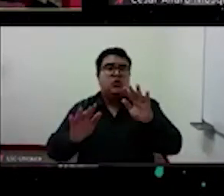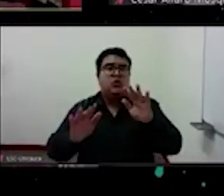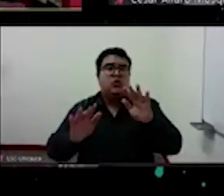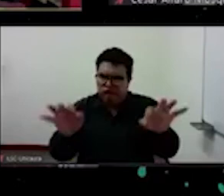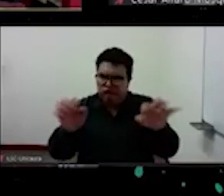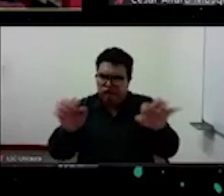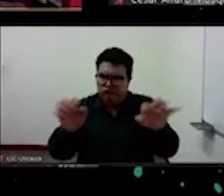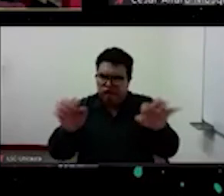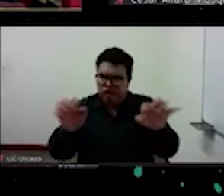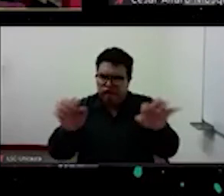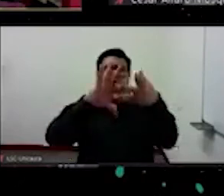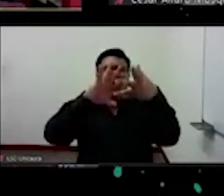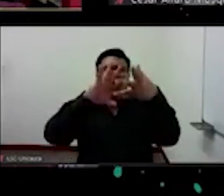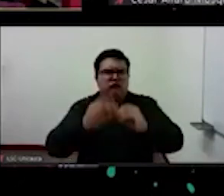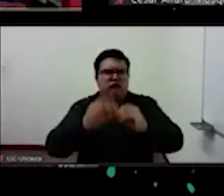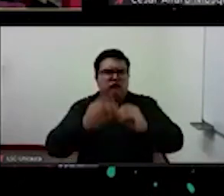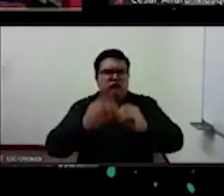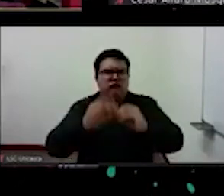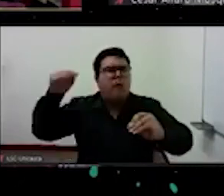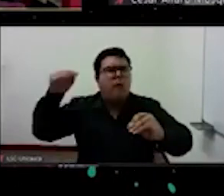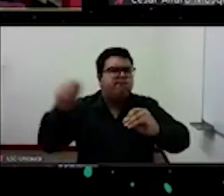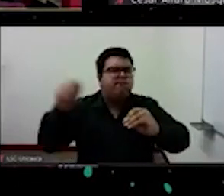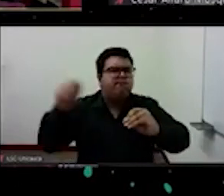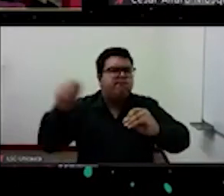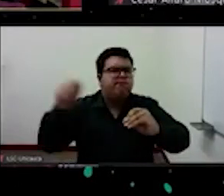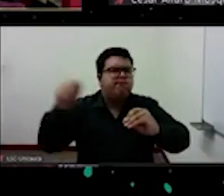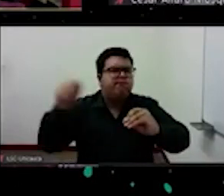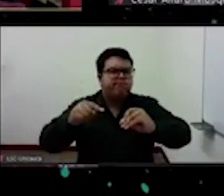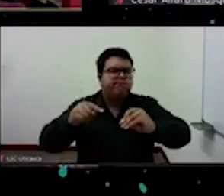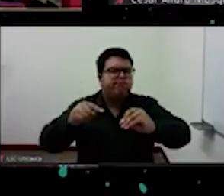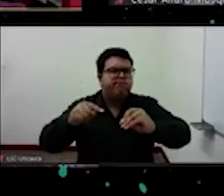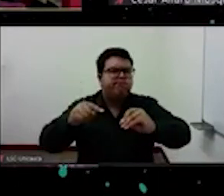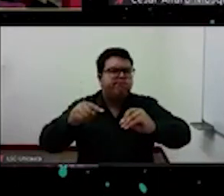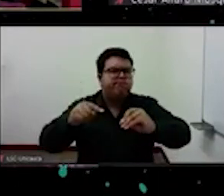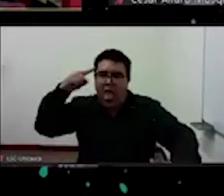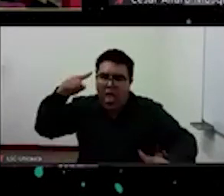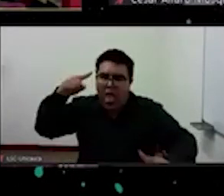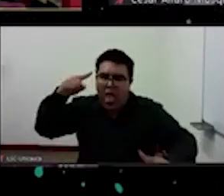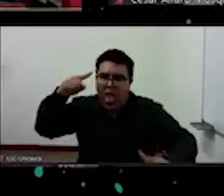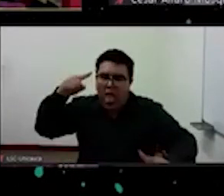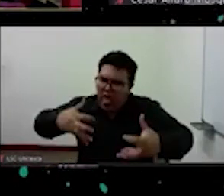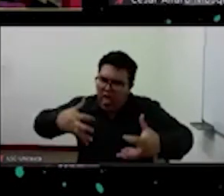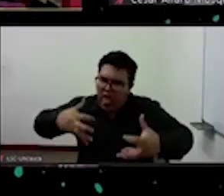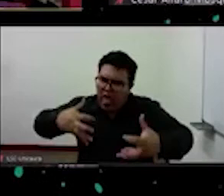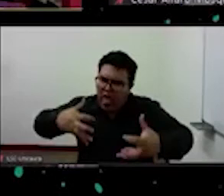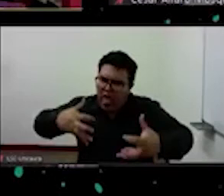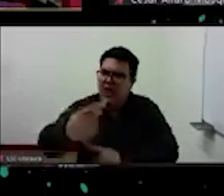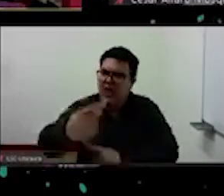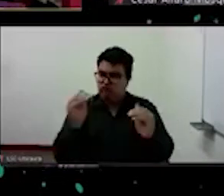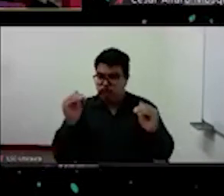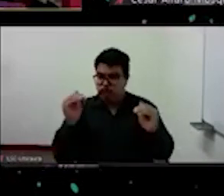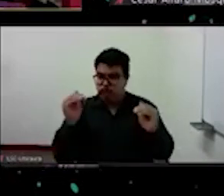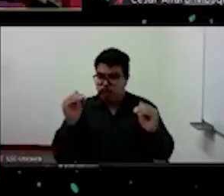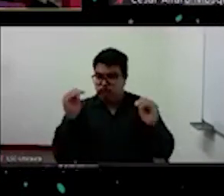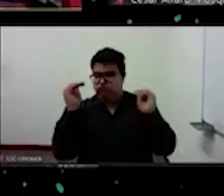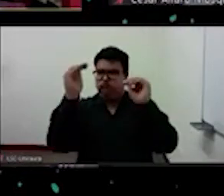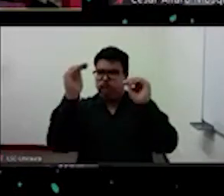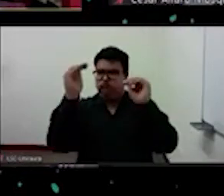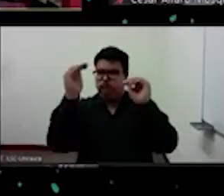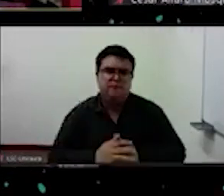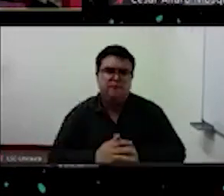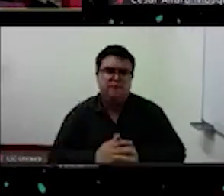de la pretendida de la pretendida superioridad hay una superioridad